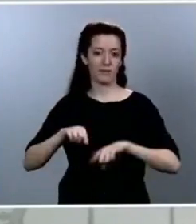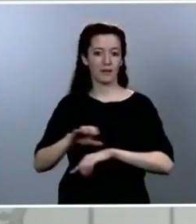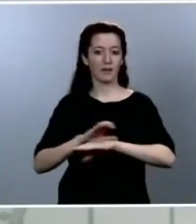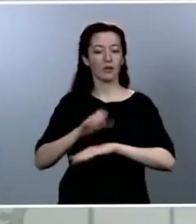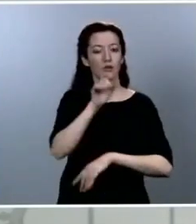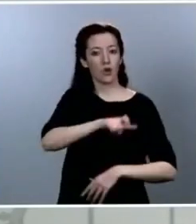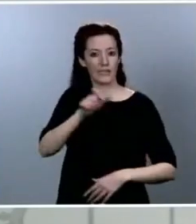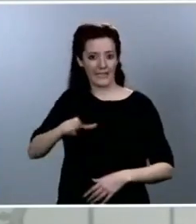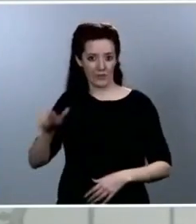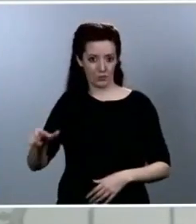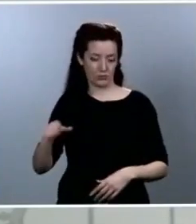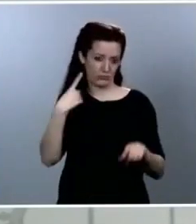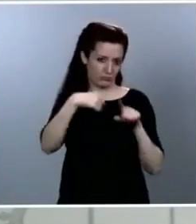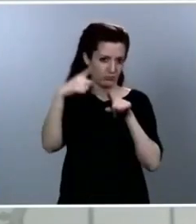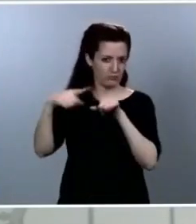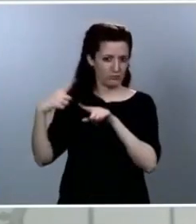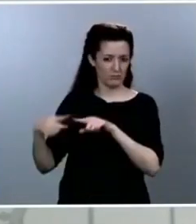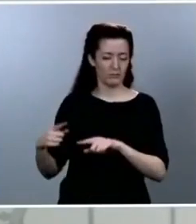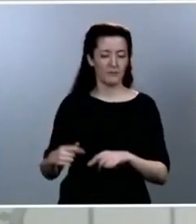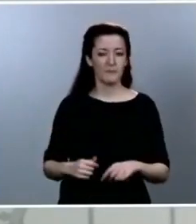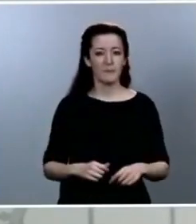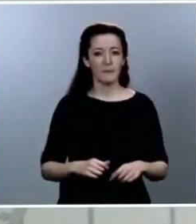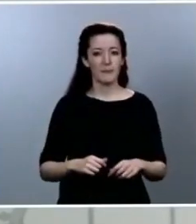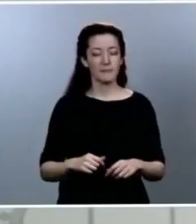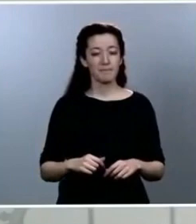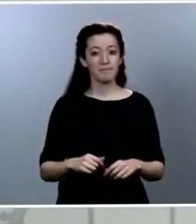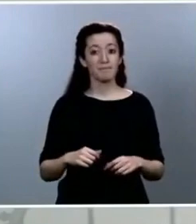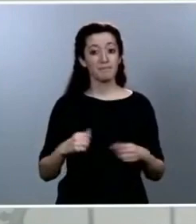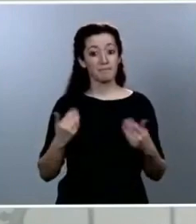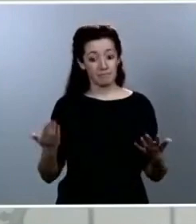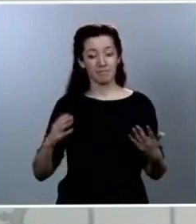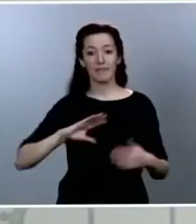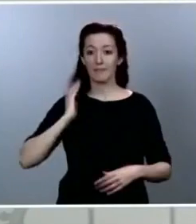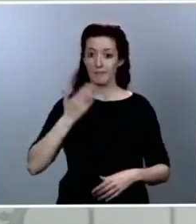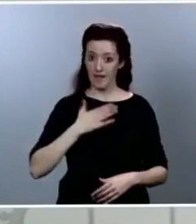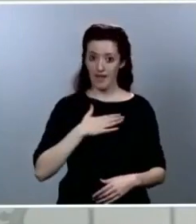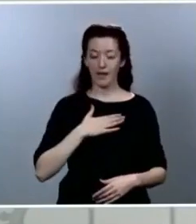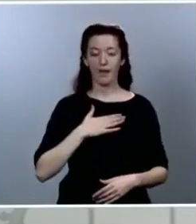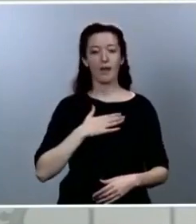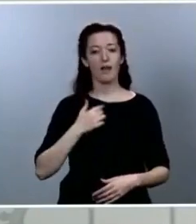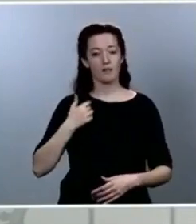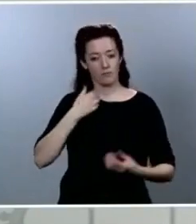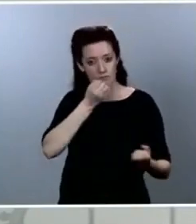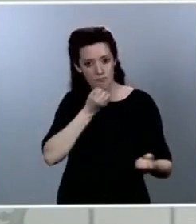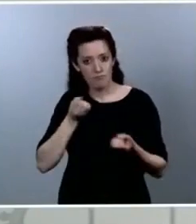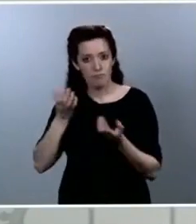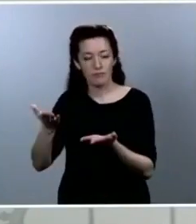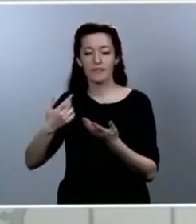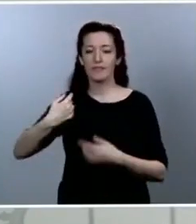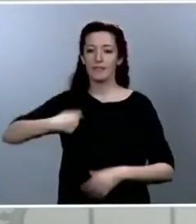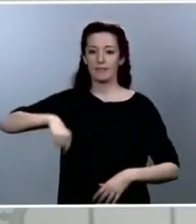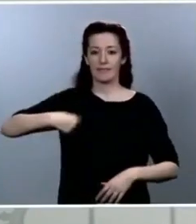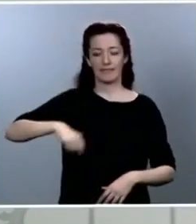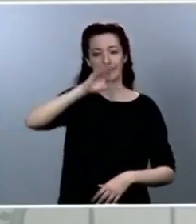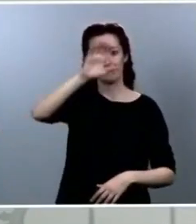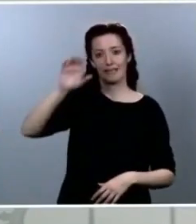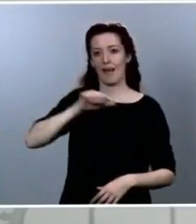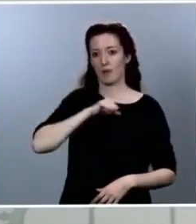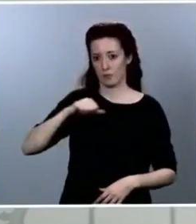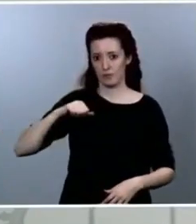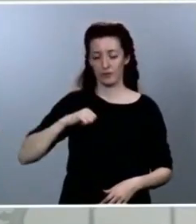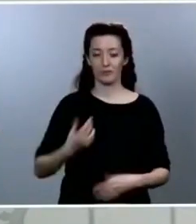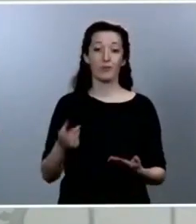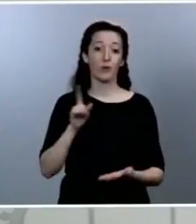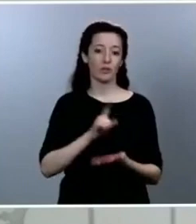gobiernos autonómicos, y es el que trasladaré mañana personalmente a las presidentas y presidentes autonómicos en una nueva videoconferencia de